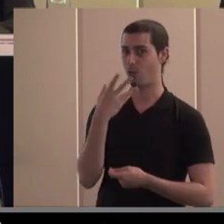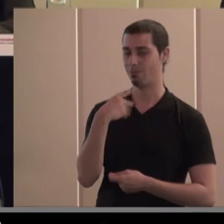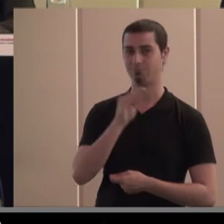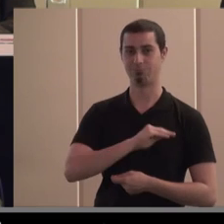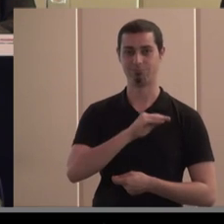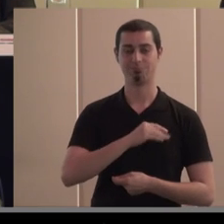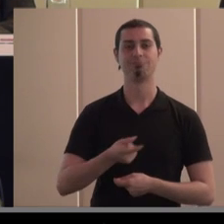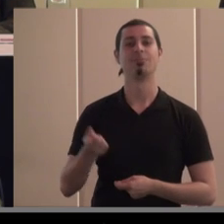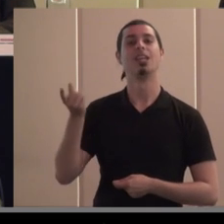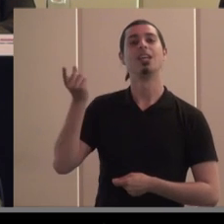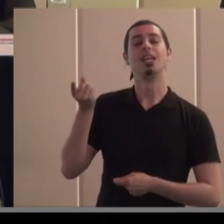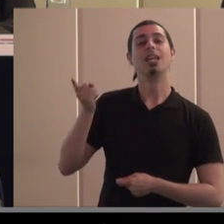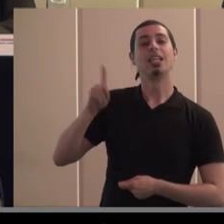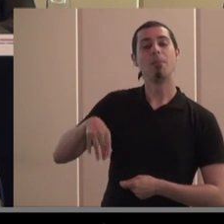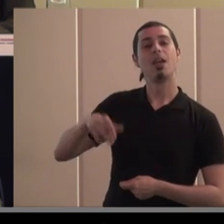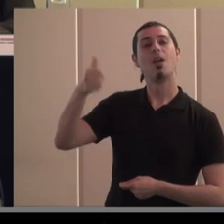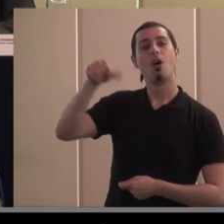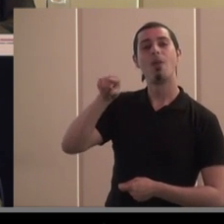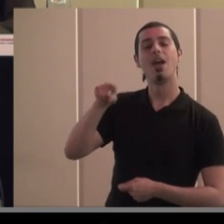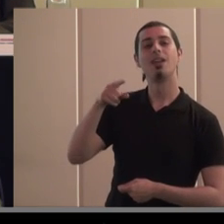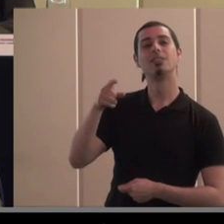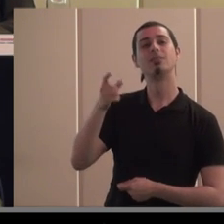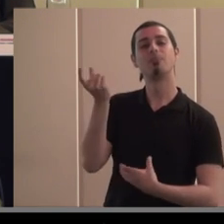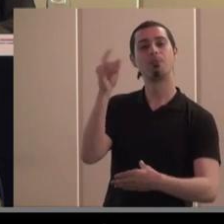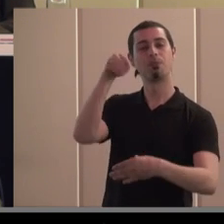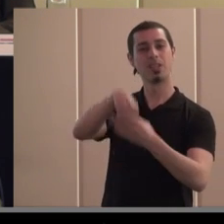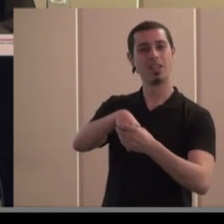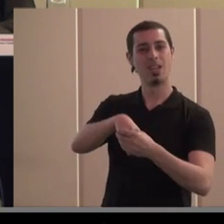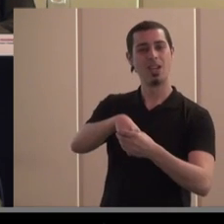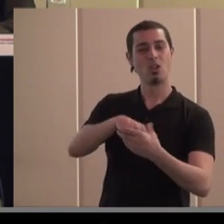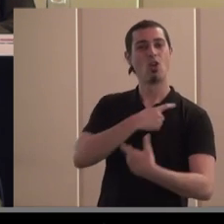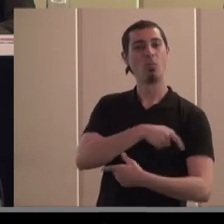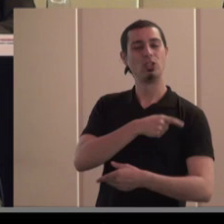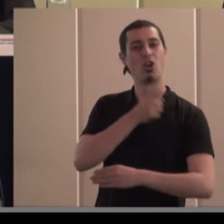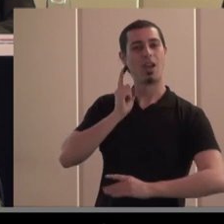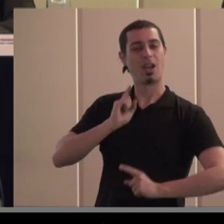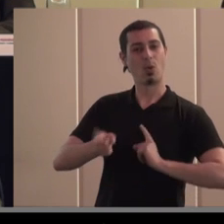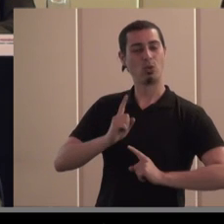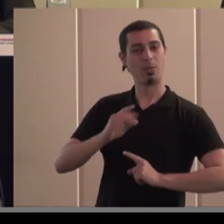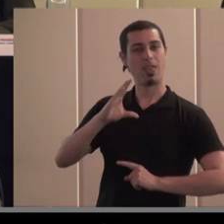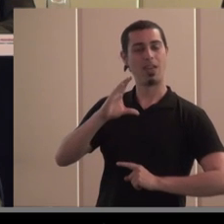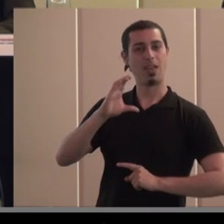es como he comentado antes miembro de la comisión ejecutiva de CESPE su